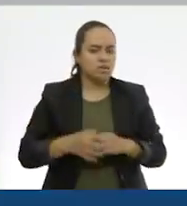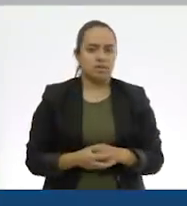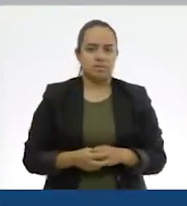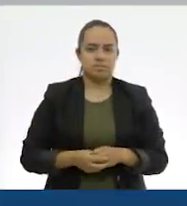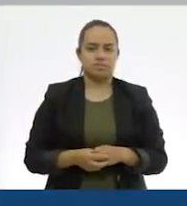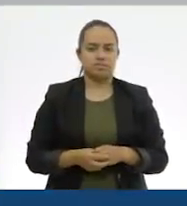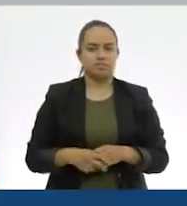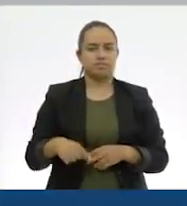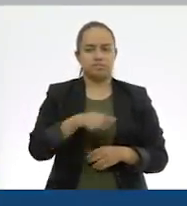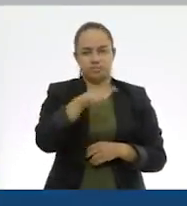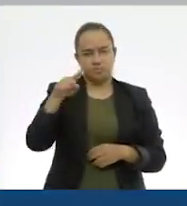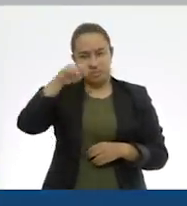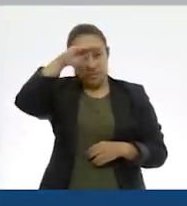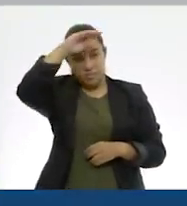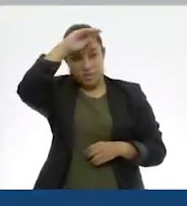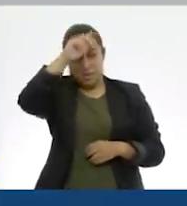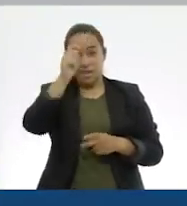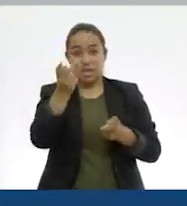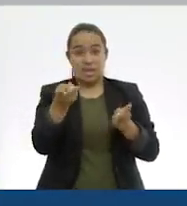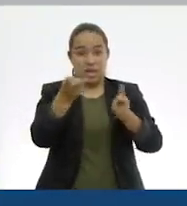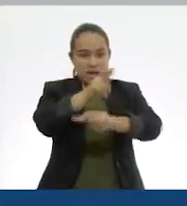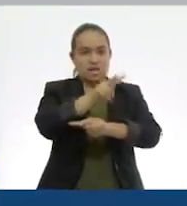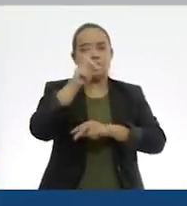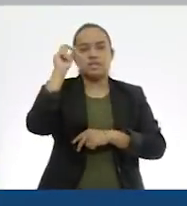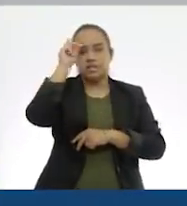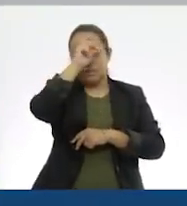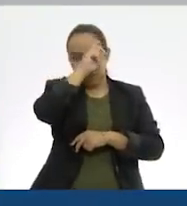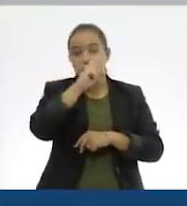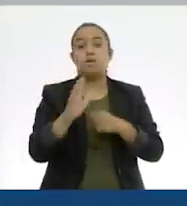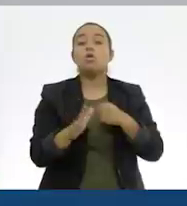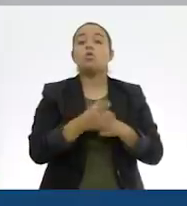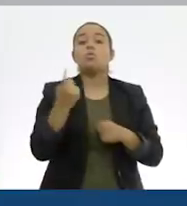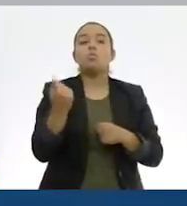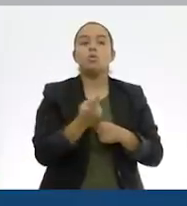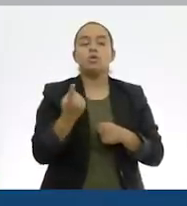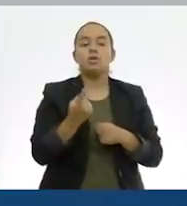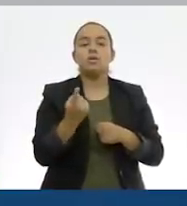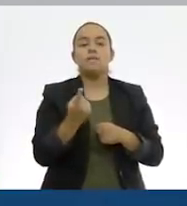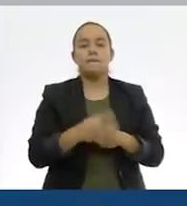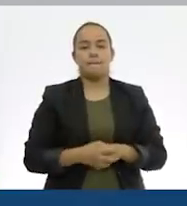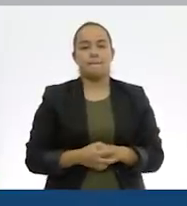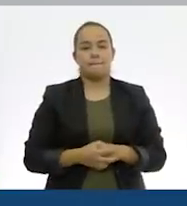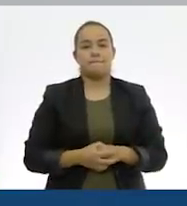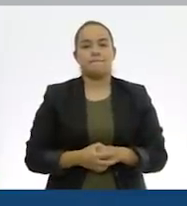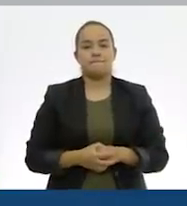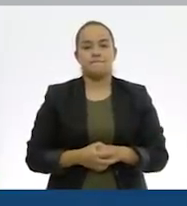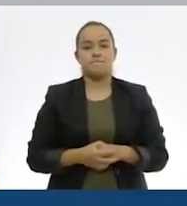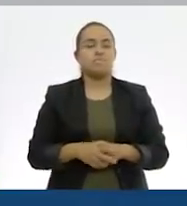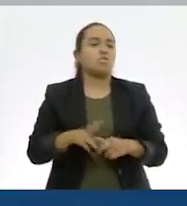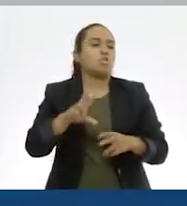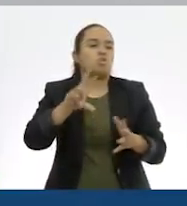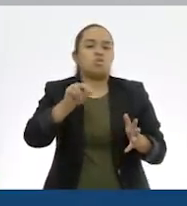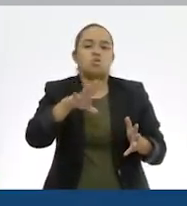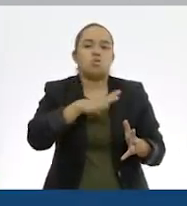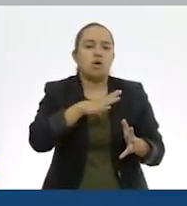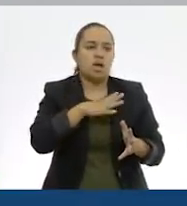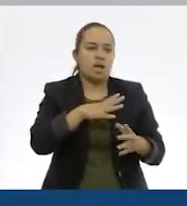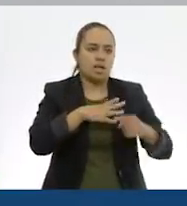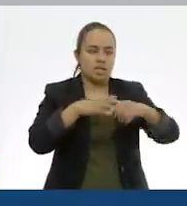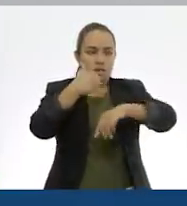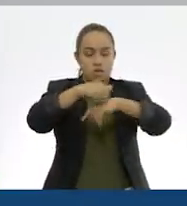Aquí pensarlo de esa manera al revés es difícil porque no existe ahorita un